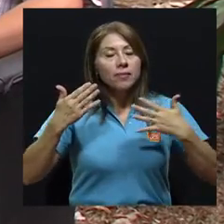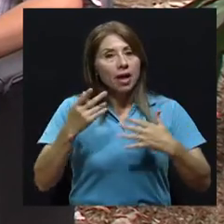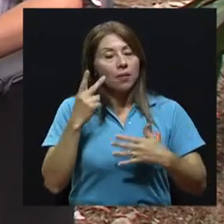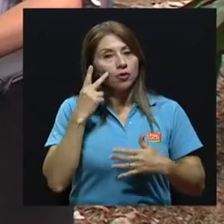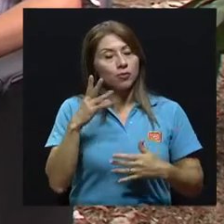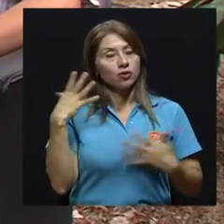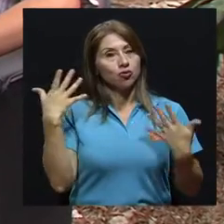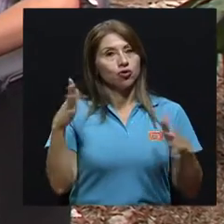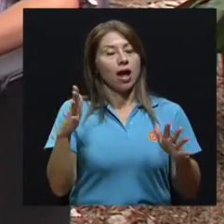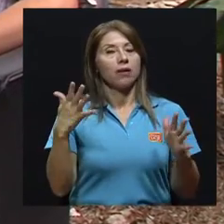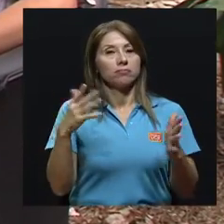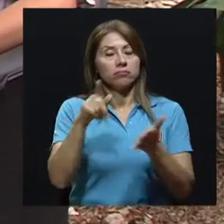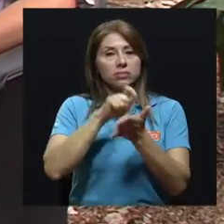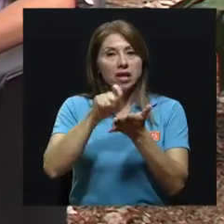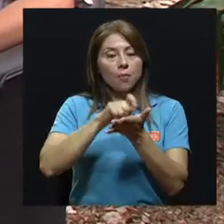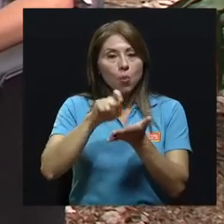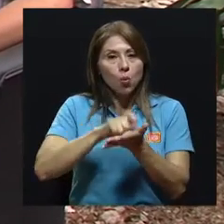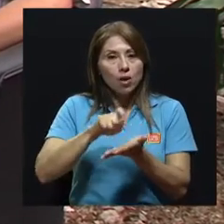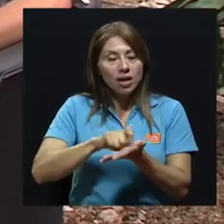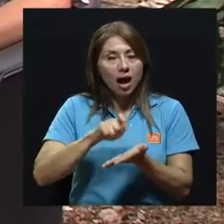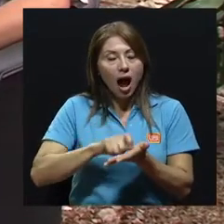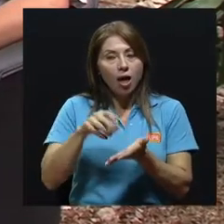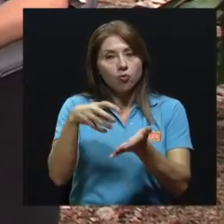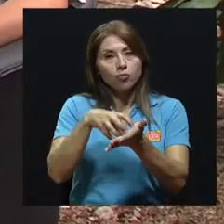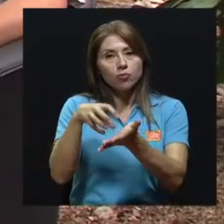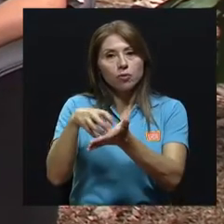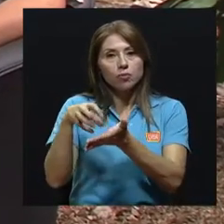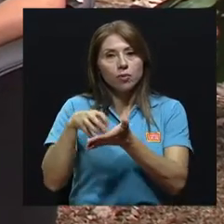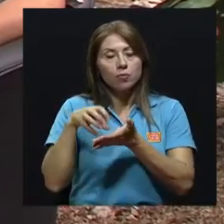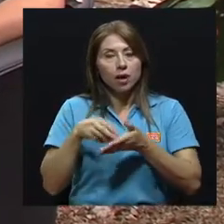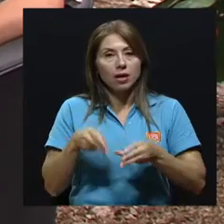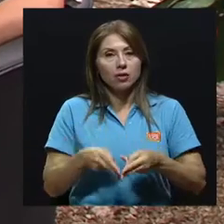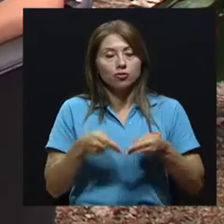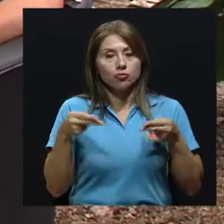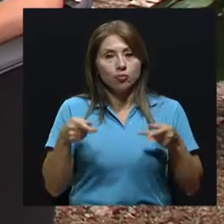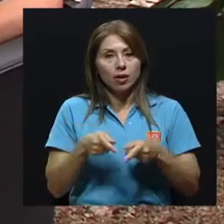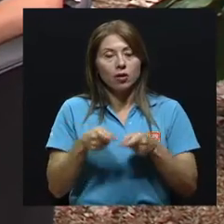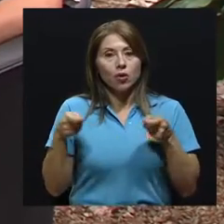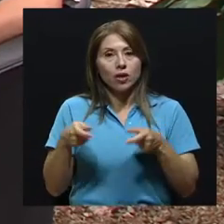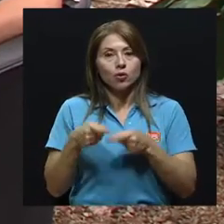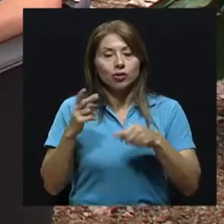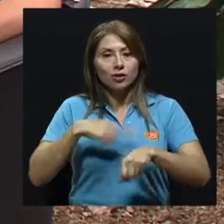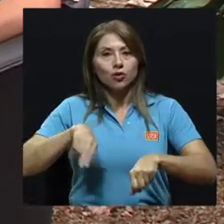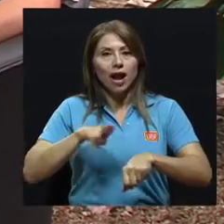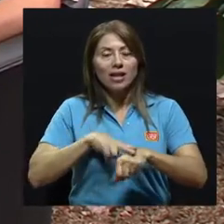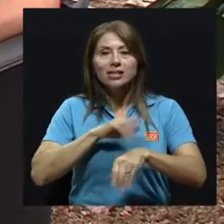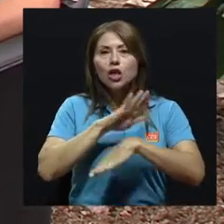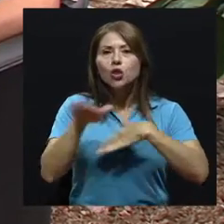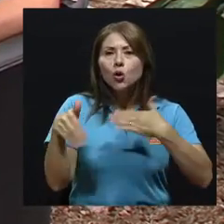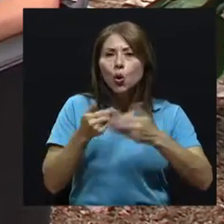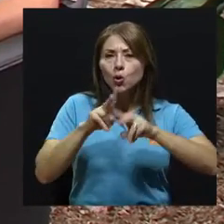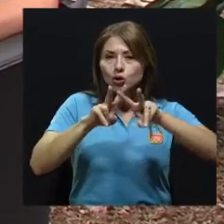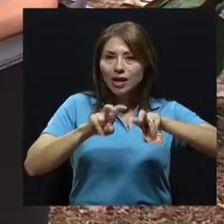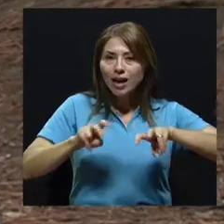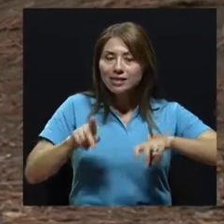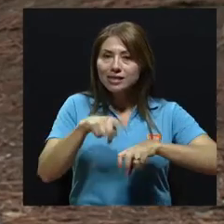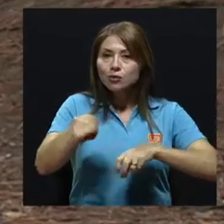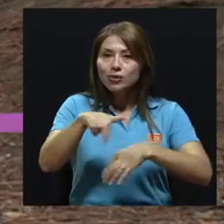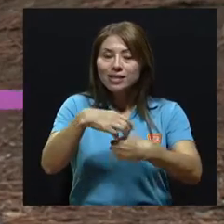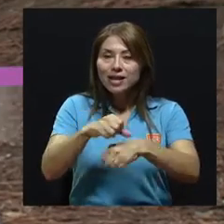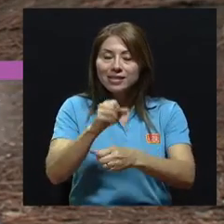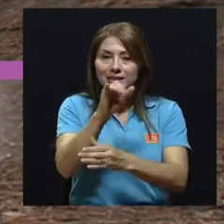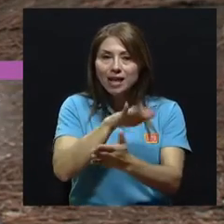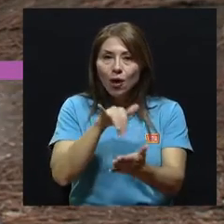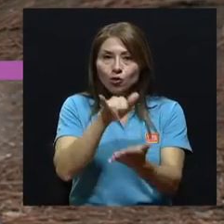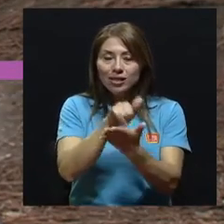visto que se han publicado incluso también a los diarios nacionales todo el reporte que ustedes hacen del análisis, por ejemplo, en San José Centro, pero usted nos